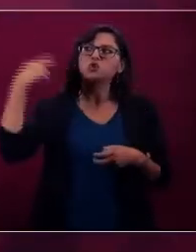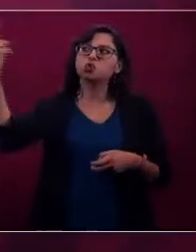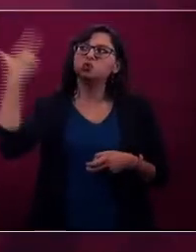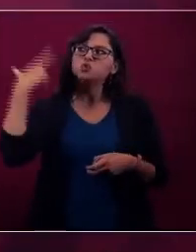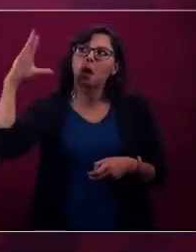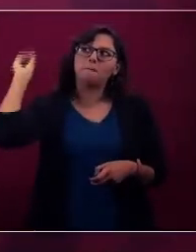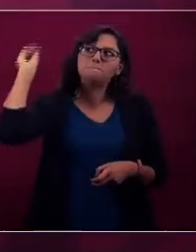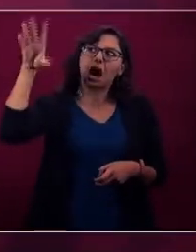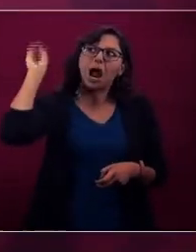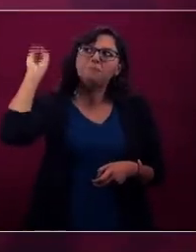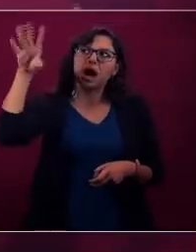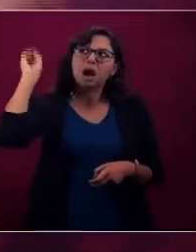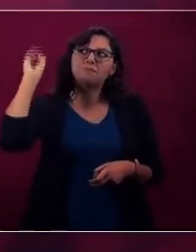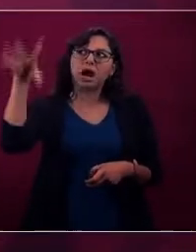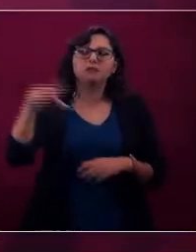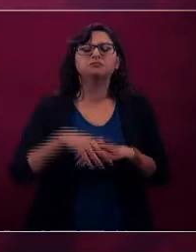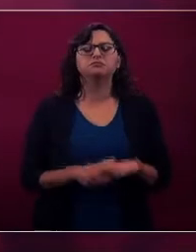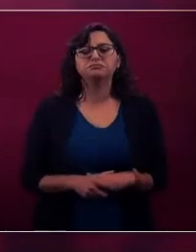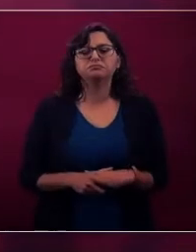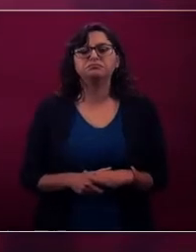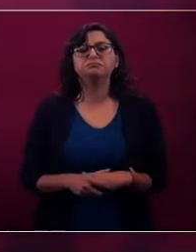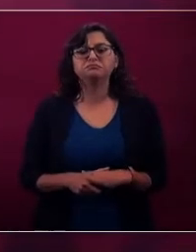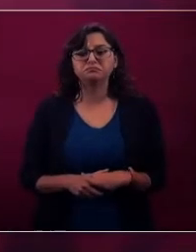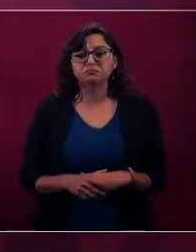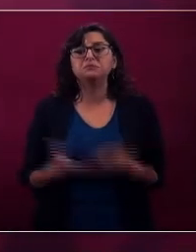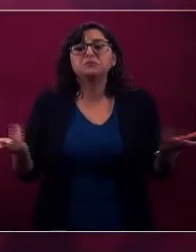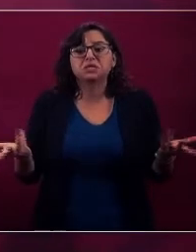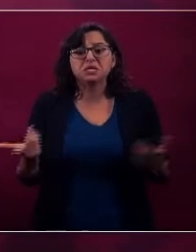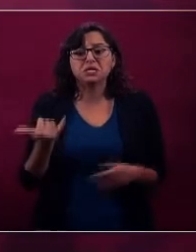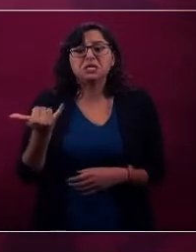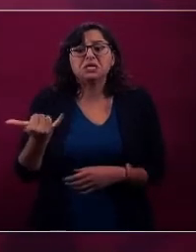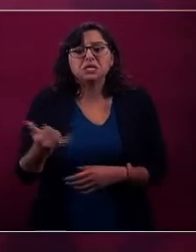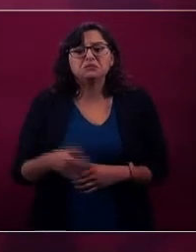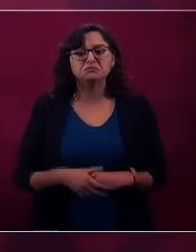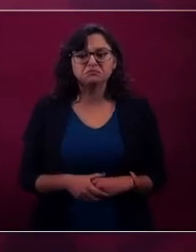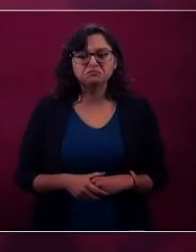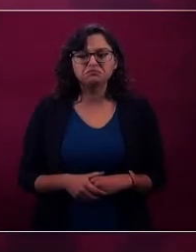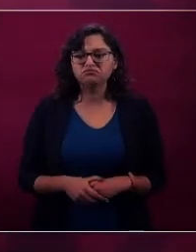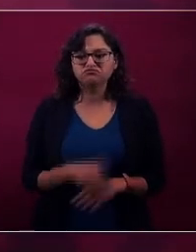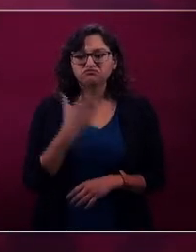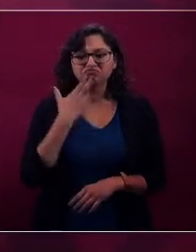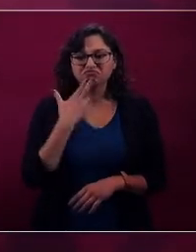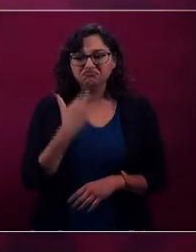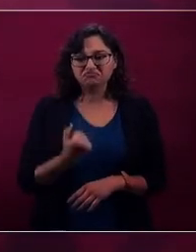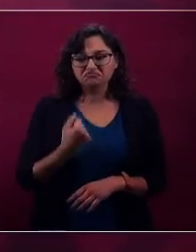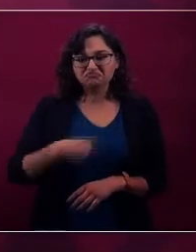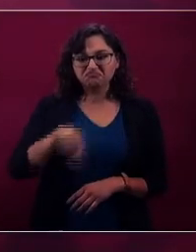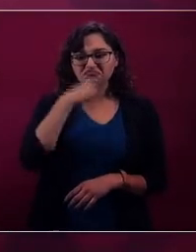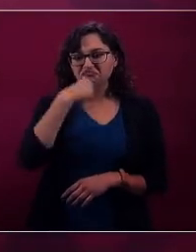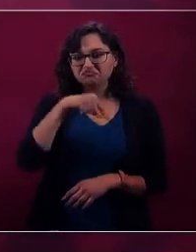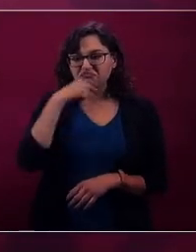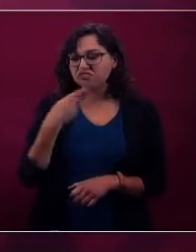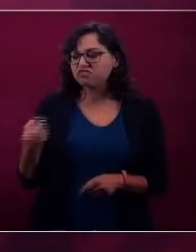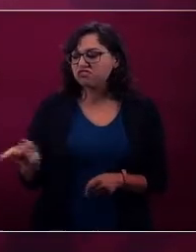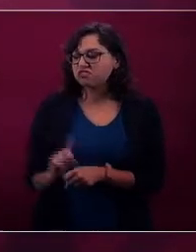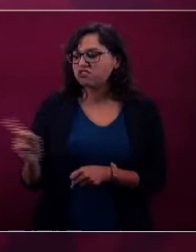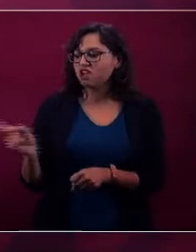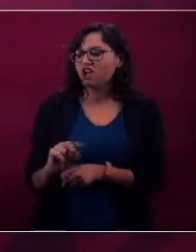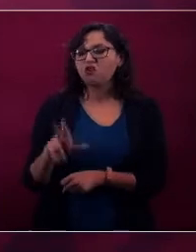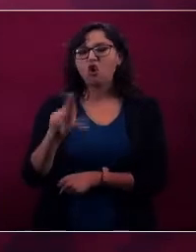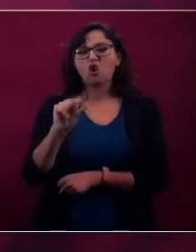estaba en alta el robo de combustible, 80 mil barriles diarios.